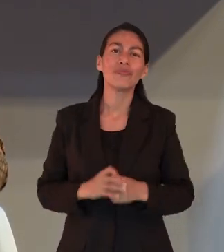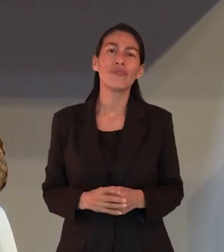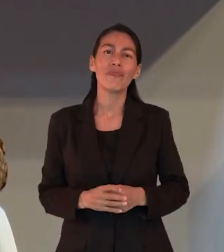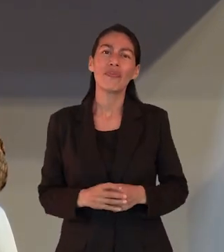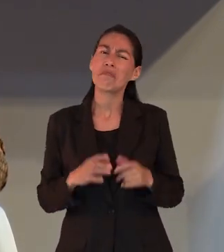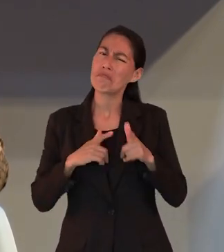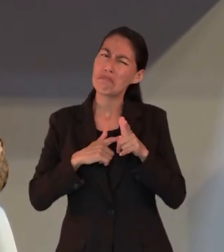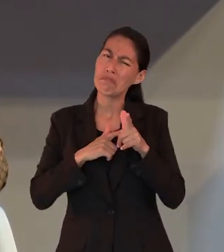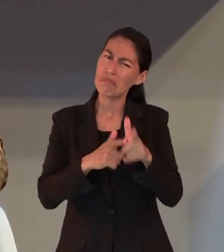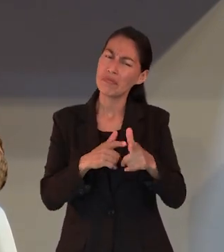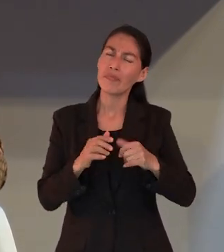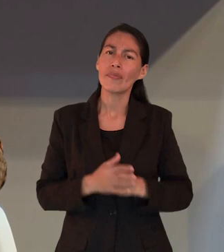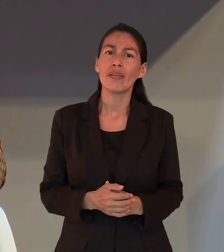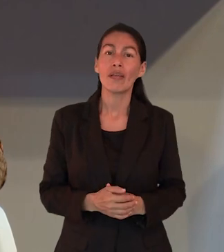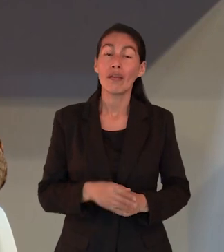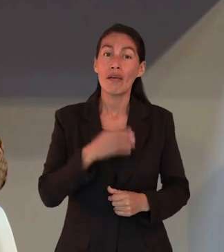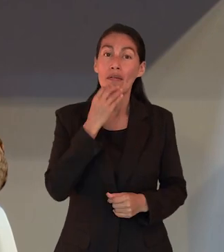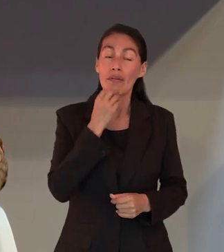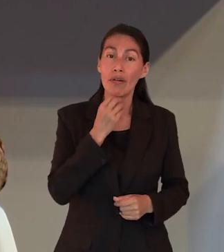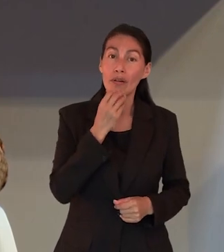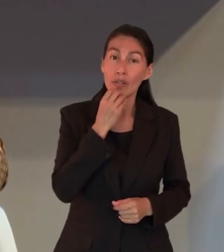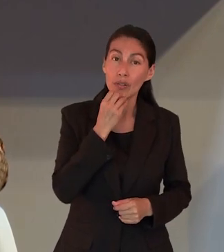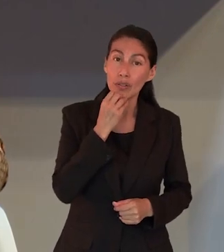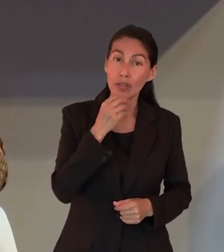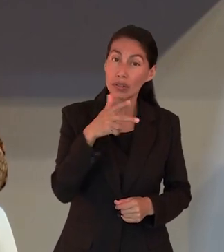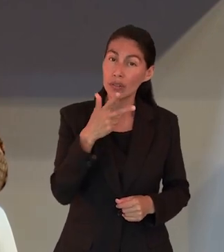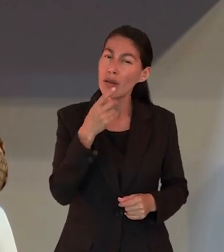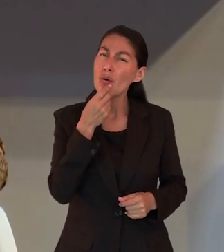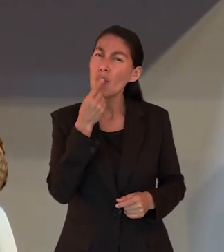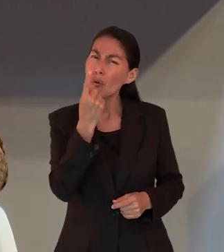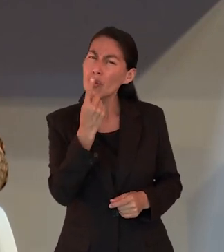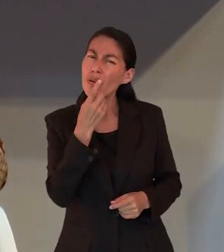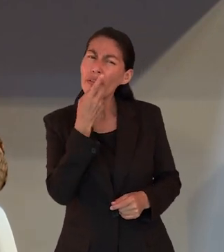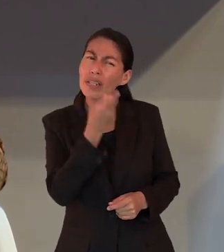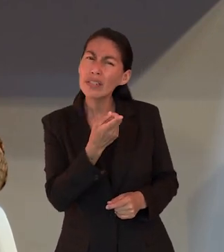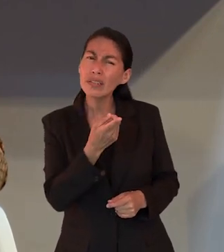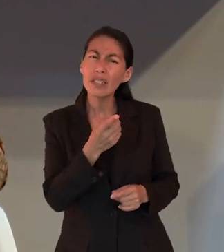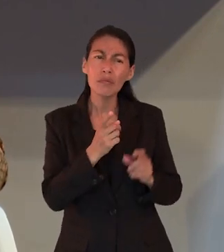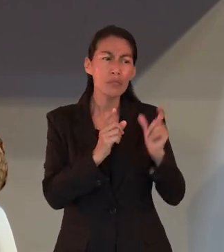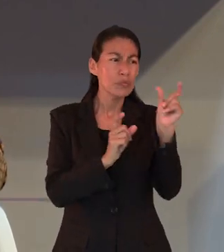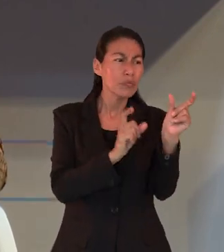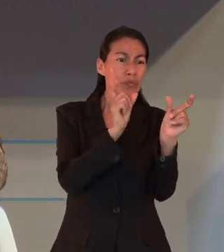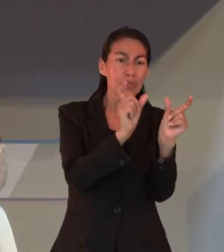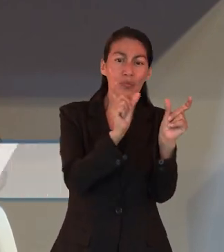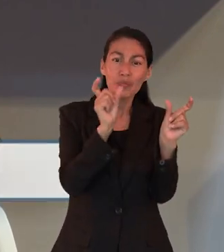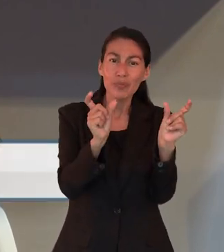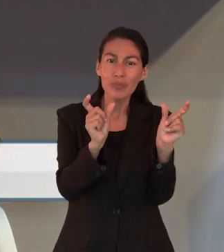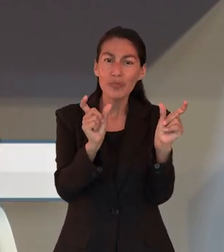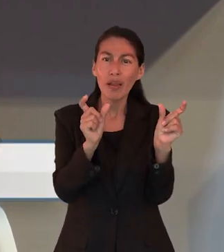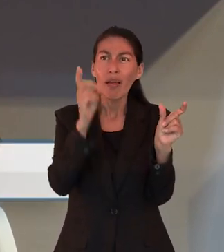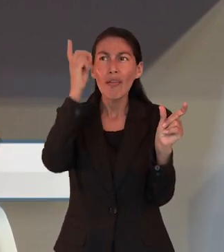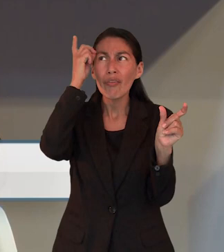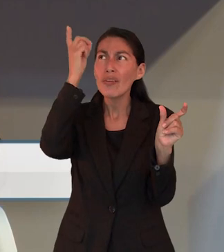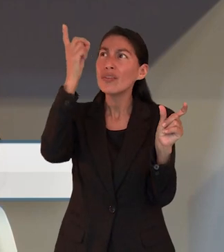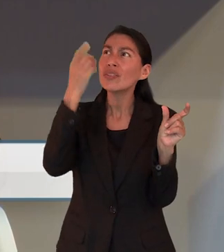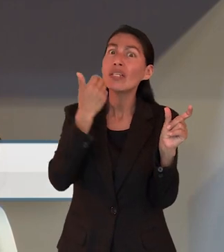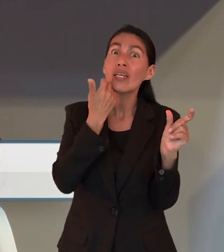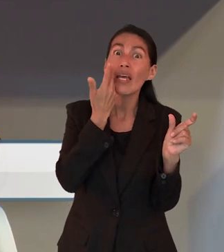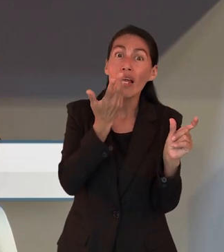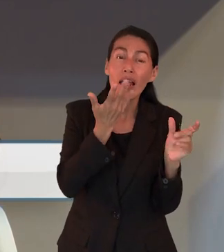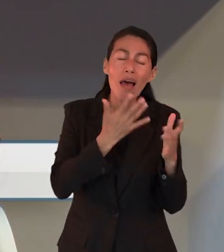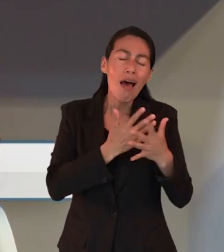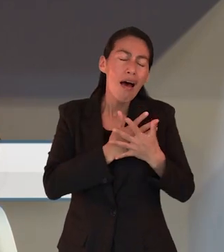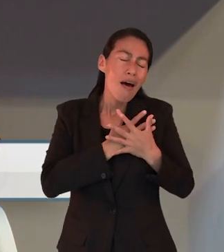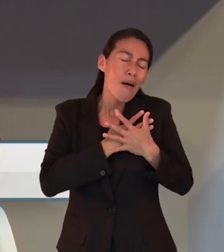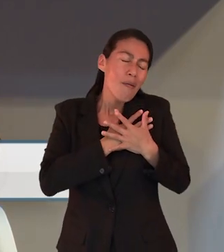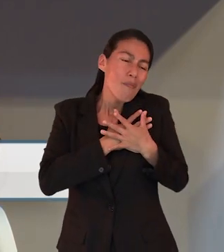.1 dice, son palabras bien cortas, que nos instruyen cuál es el deseo de Dios. Permanezca el